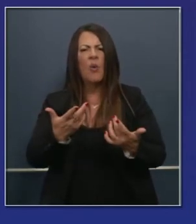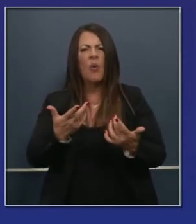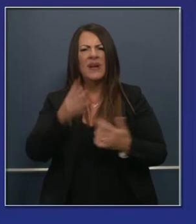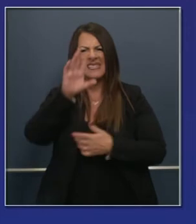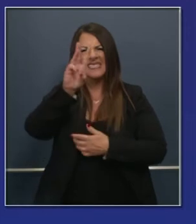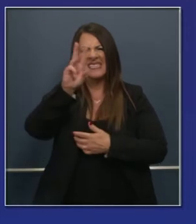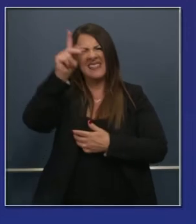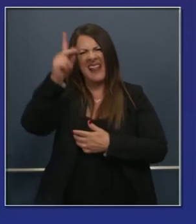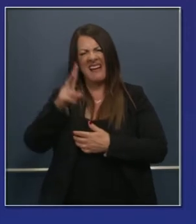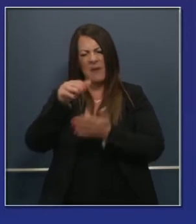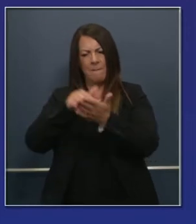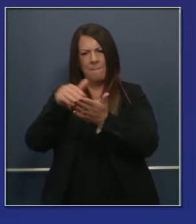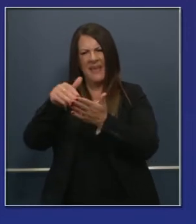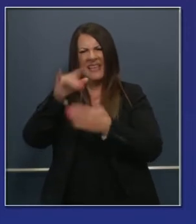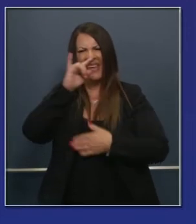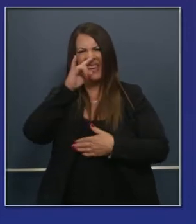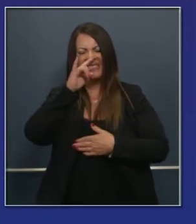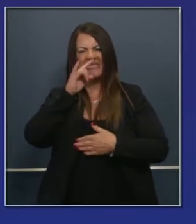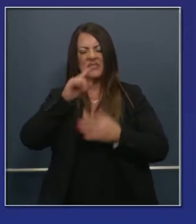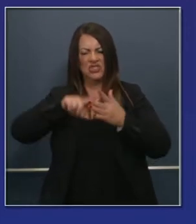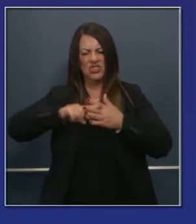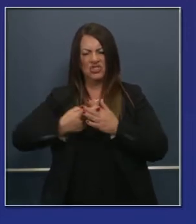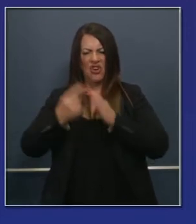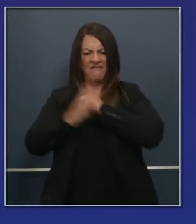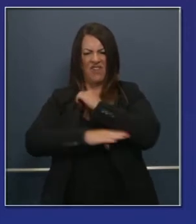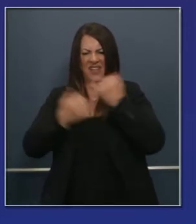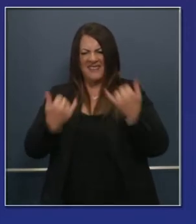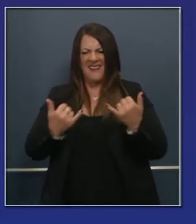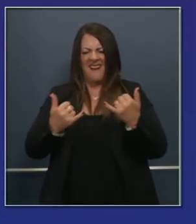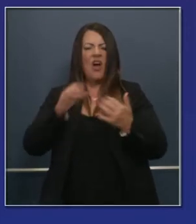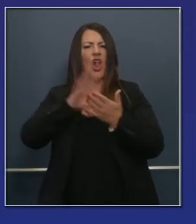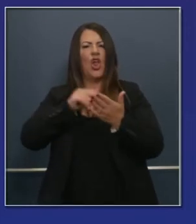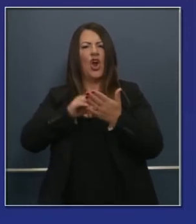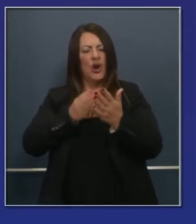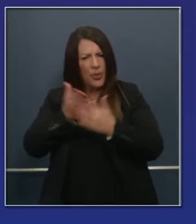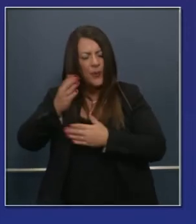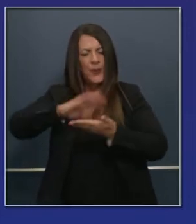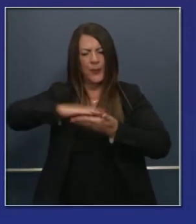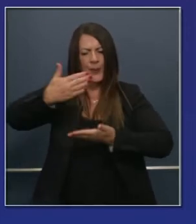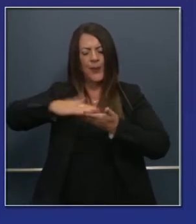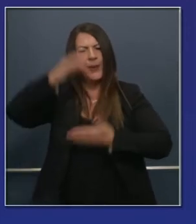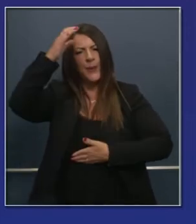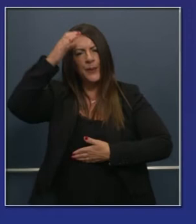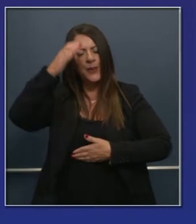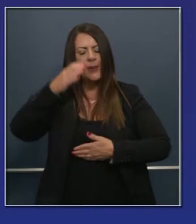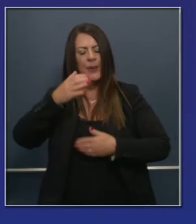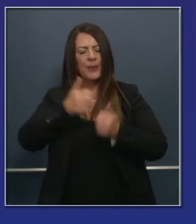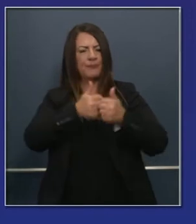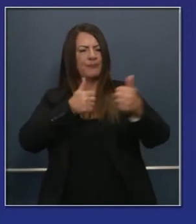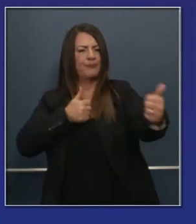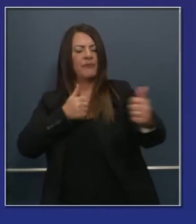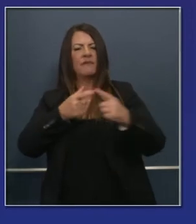de escuela en California van a estar aprendiendo en línea este otoño. Por eso,